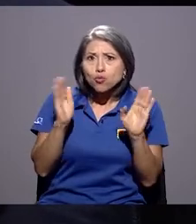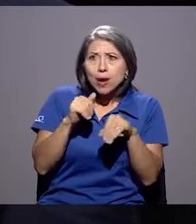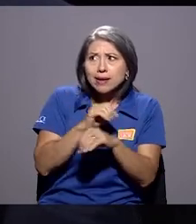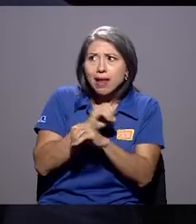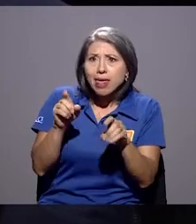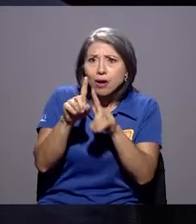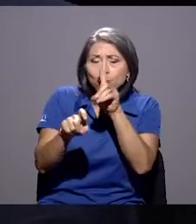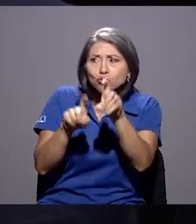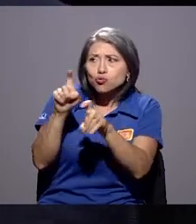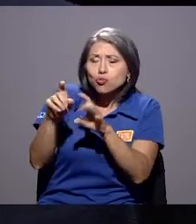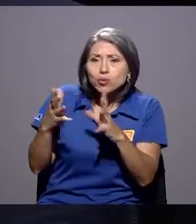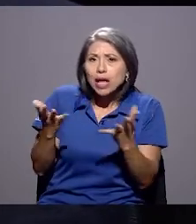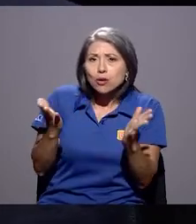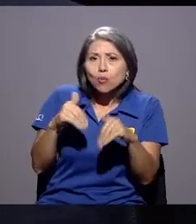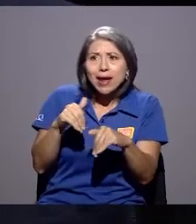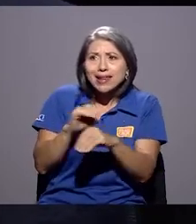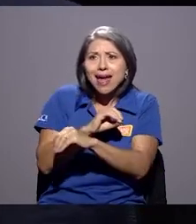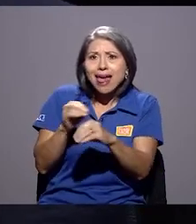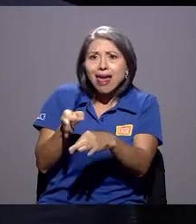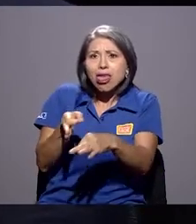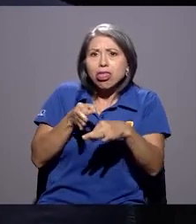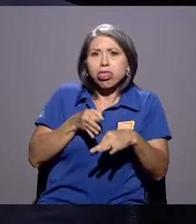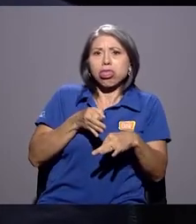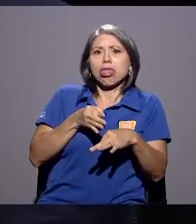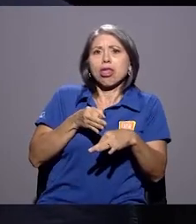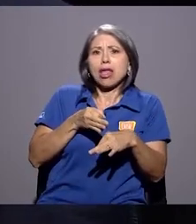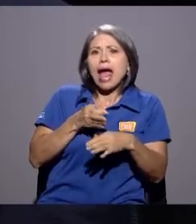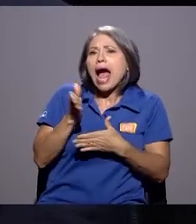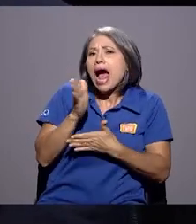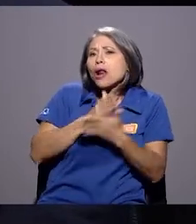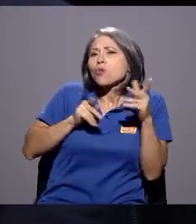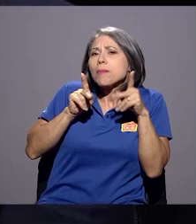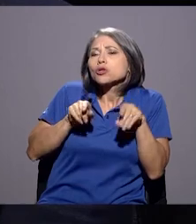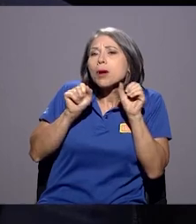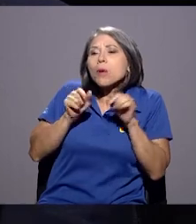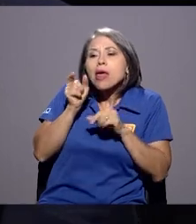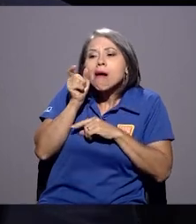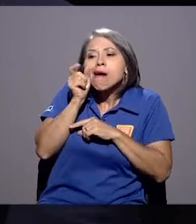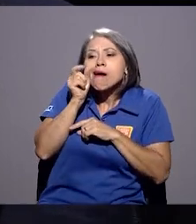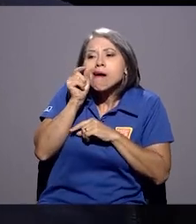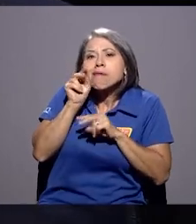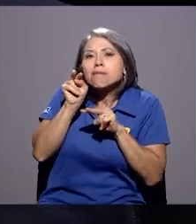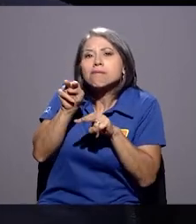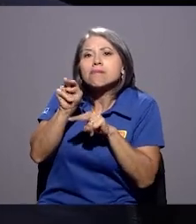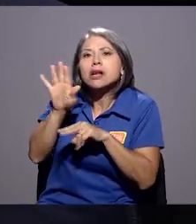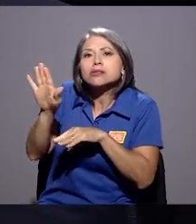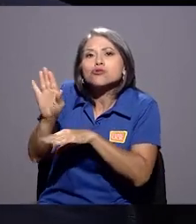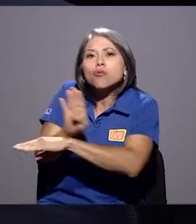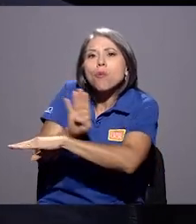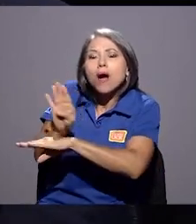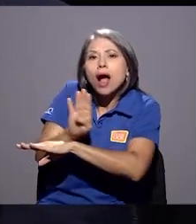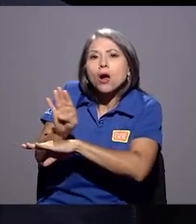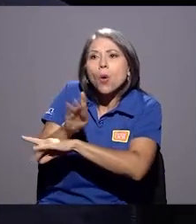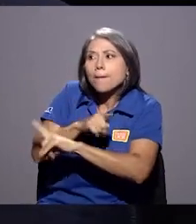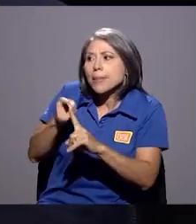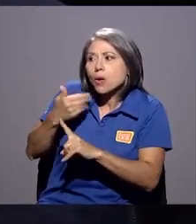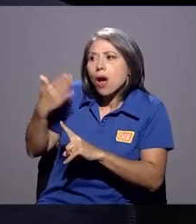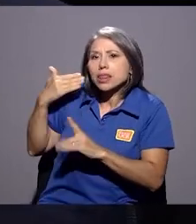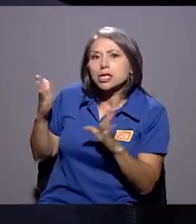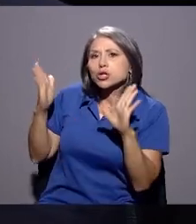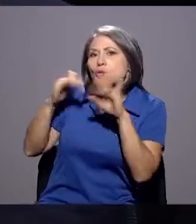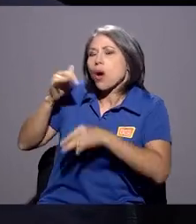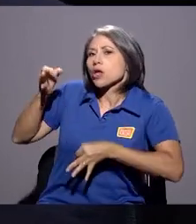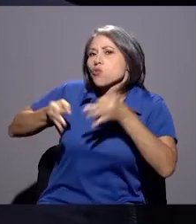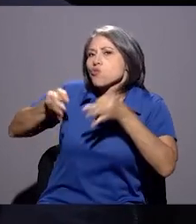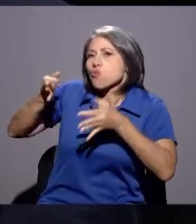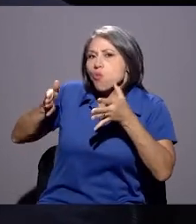consulta, que alguien te pueda fisgonear en tus cuentas sin que haya, digamos, un juez que te garantice